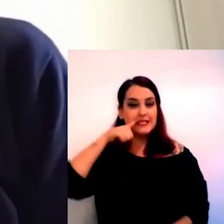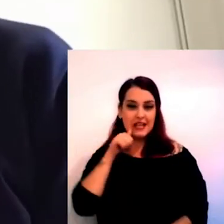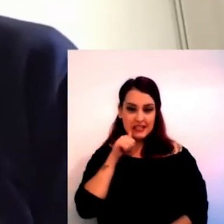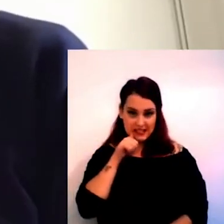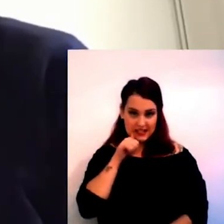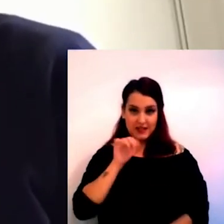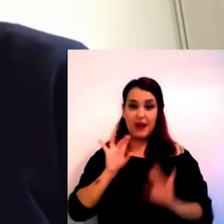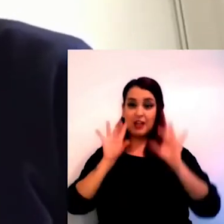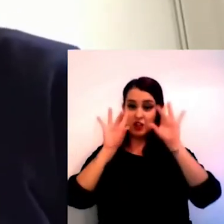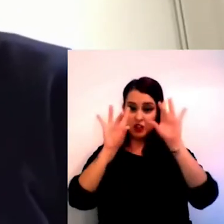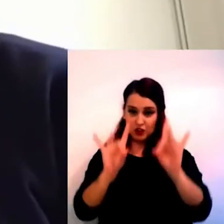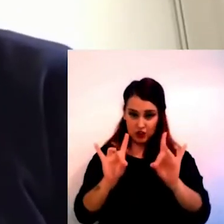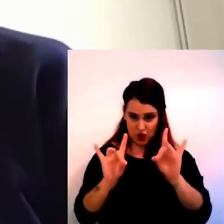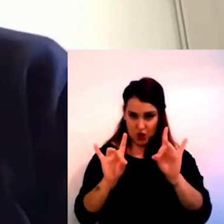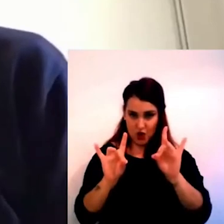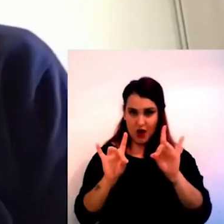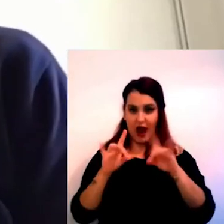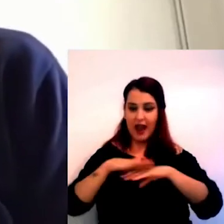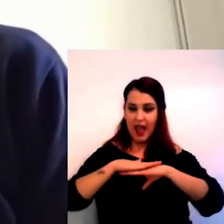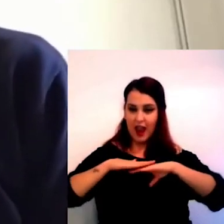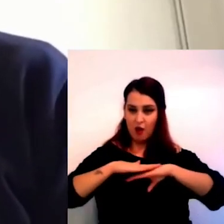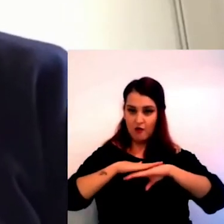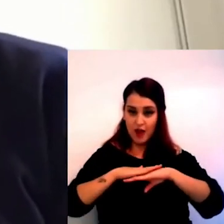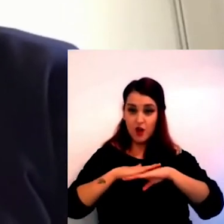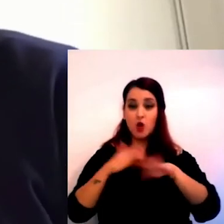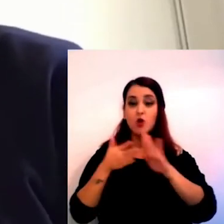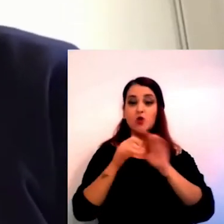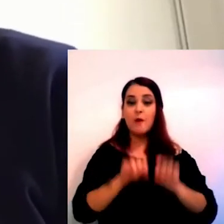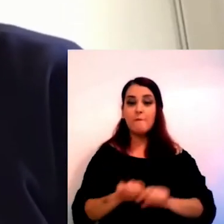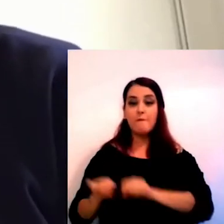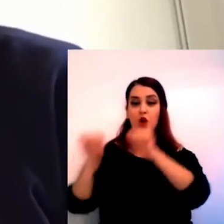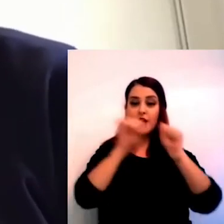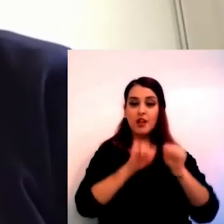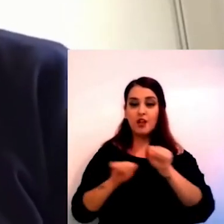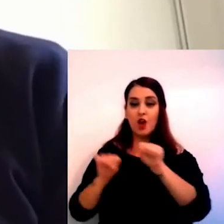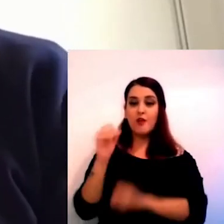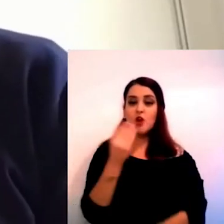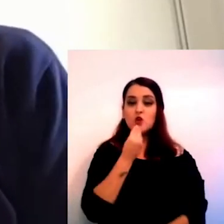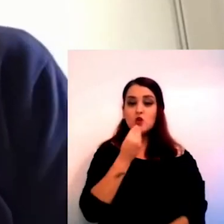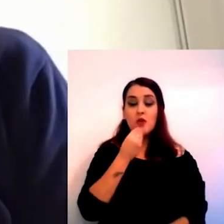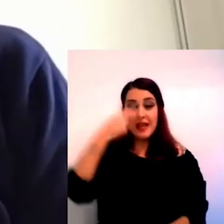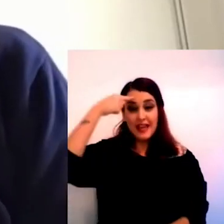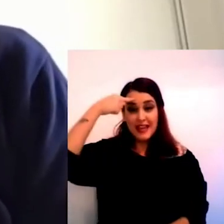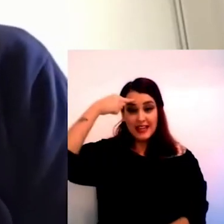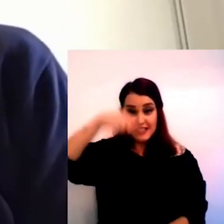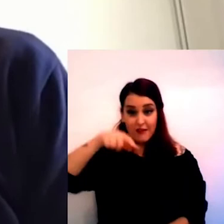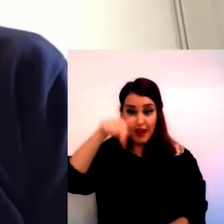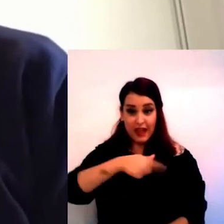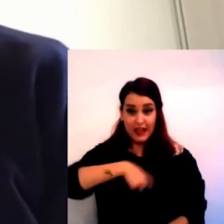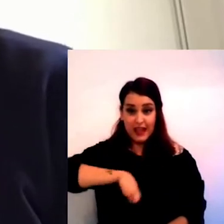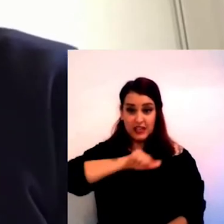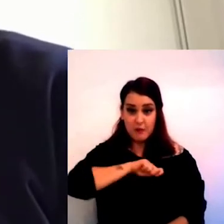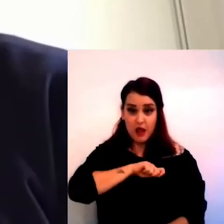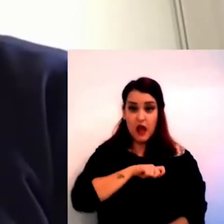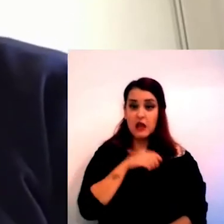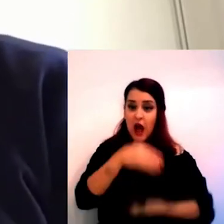competencias se encuentra precisamente la protección de los consumidores y tiene conocimiento probado de que en España se están llevando a cabo una